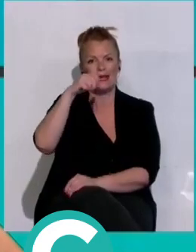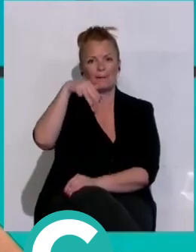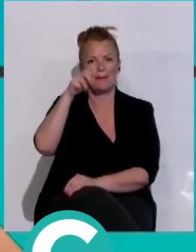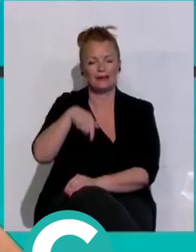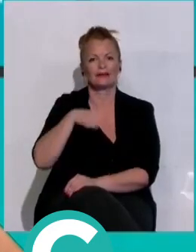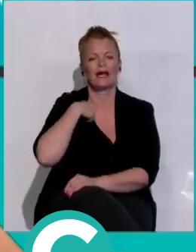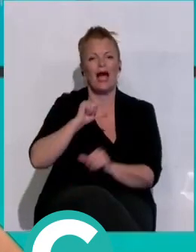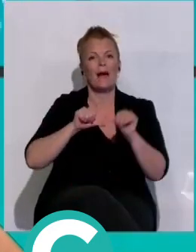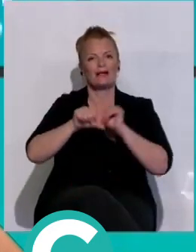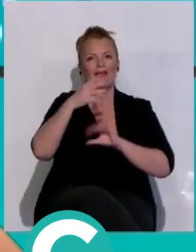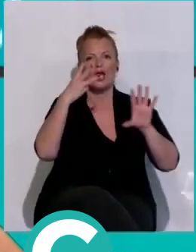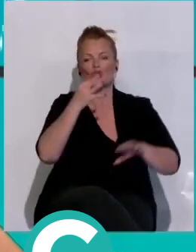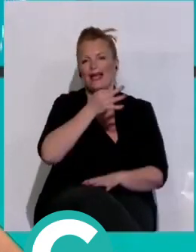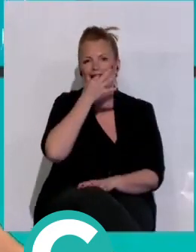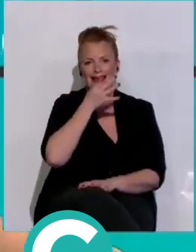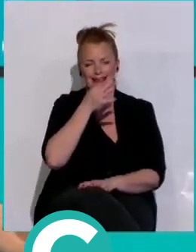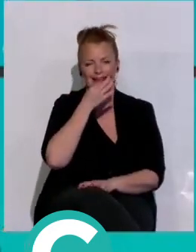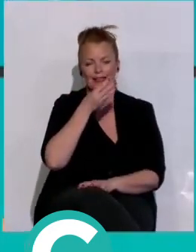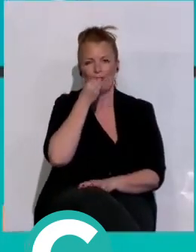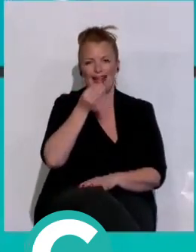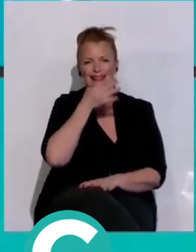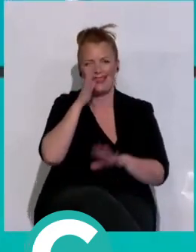partir de las 8 y media de la tarde. Que pasen buena tarde.